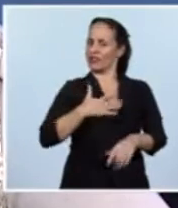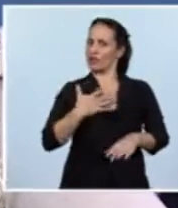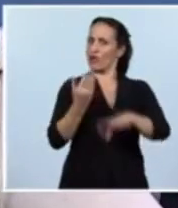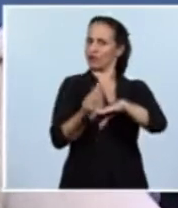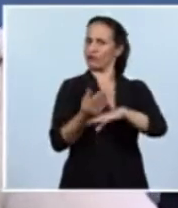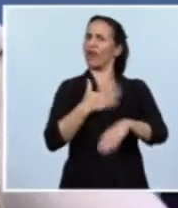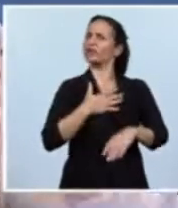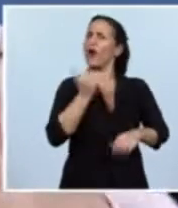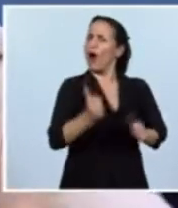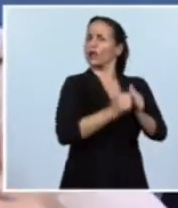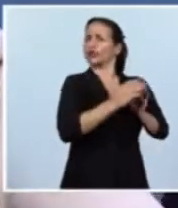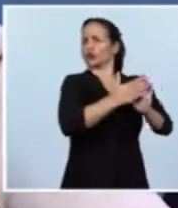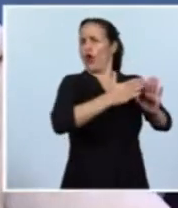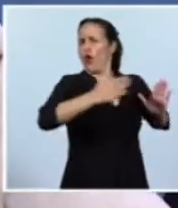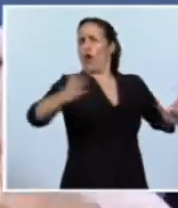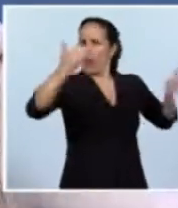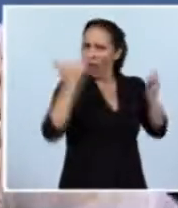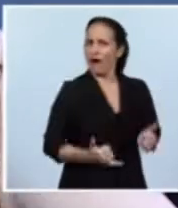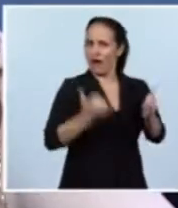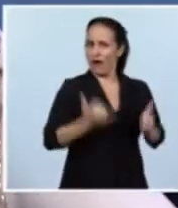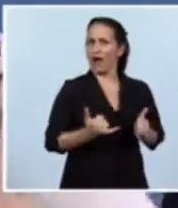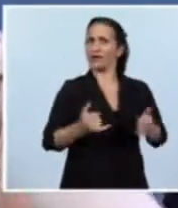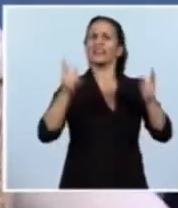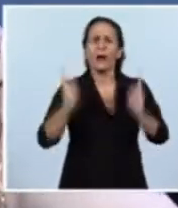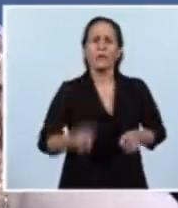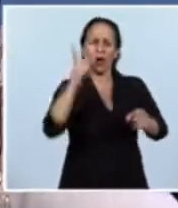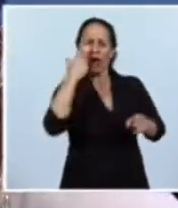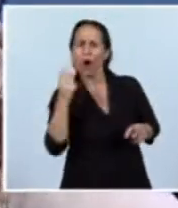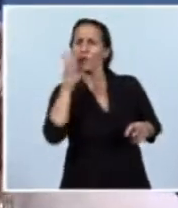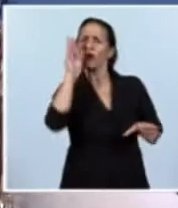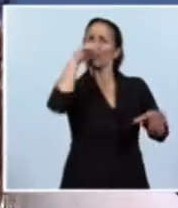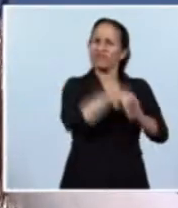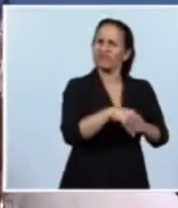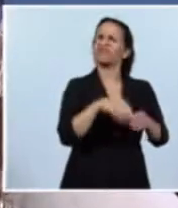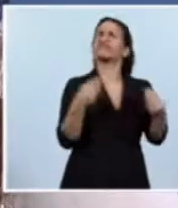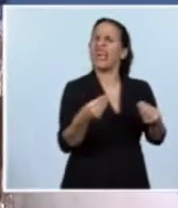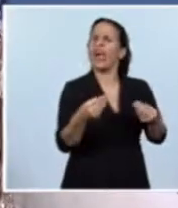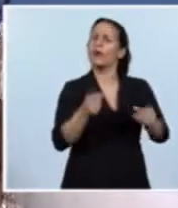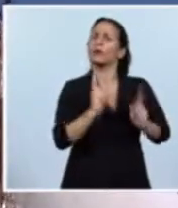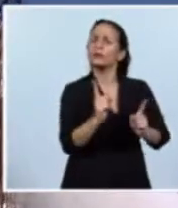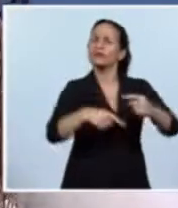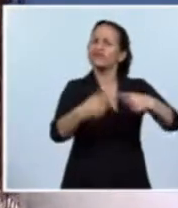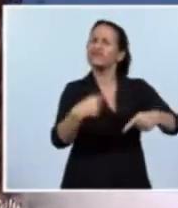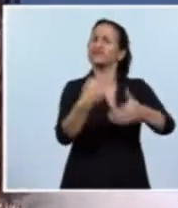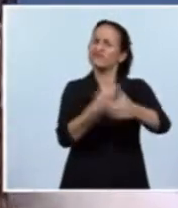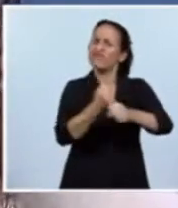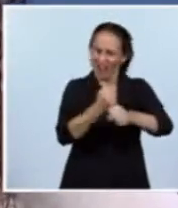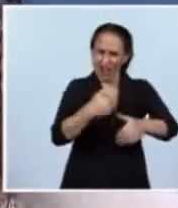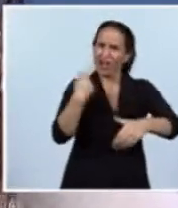toda una historia y también tiene los hombres y mujeres que van a seguir con estas políticas